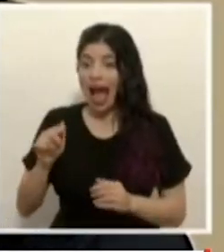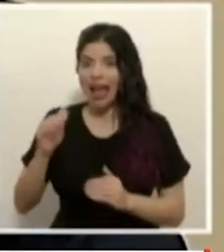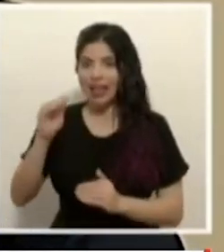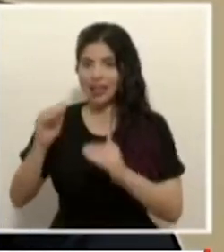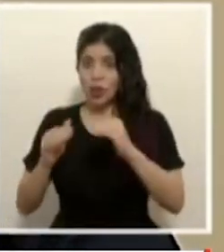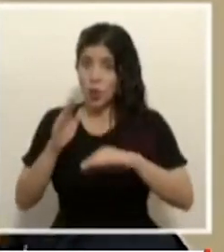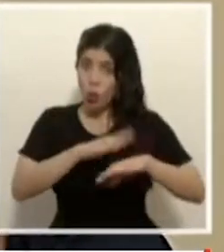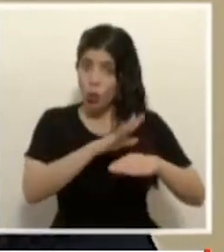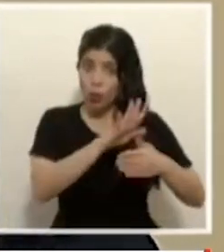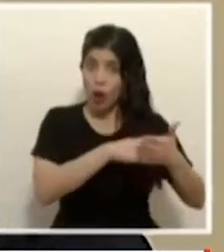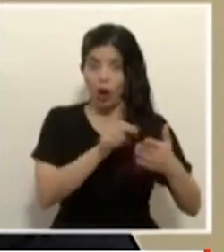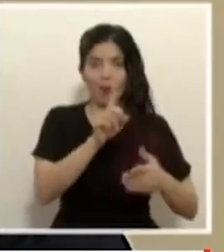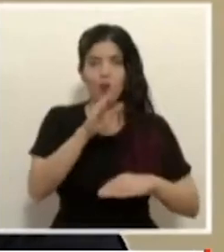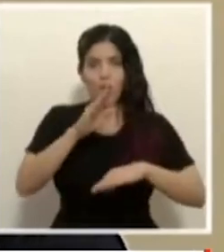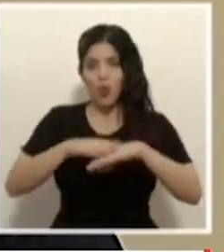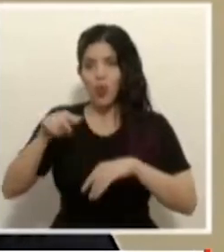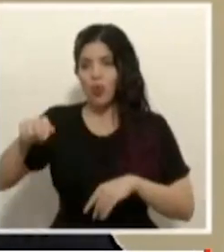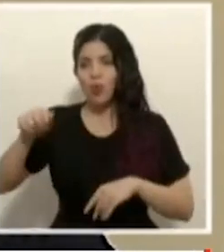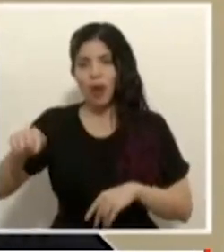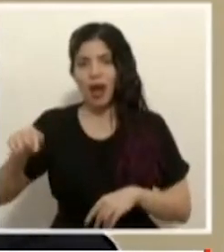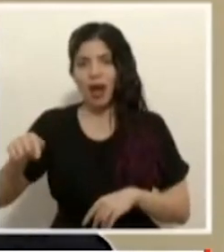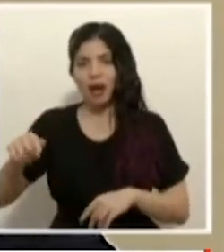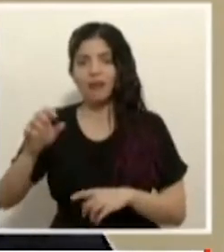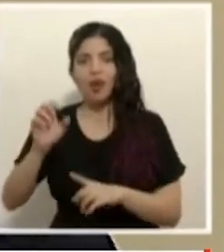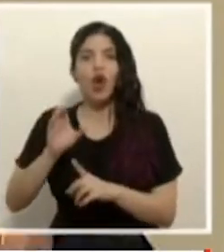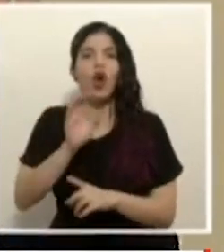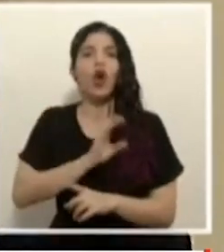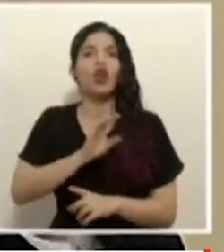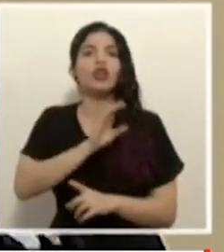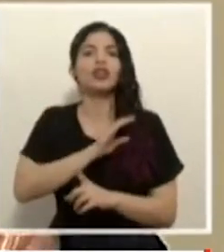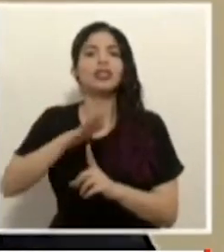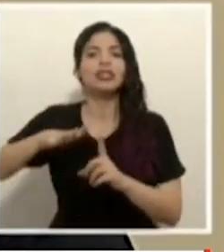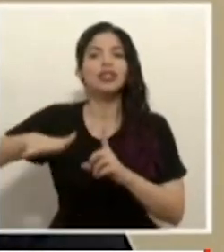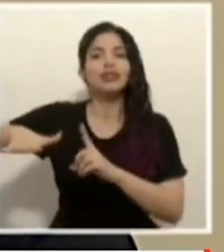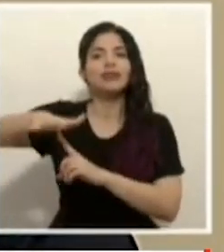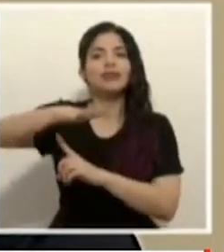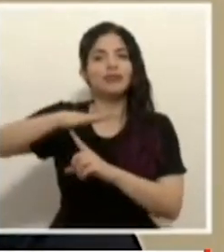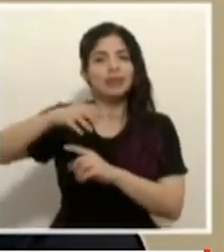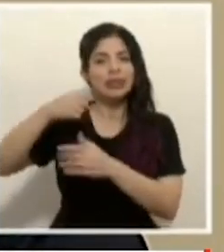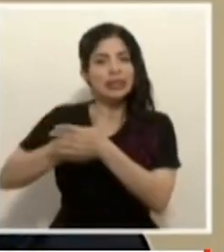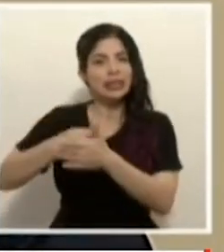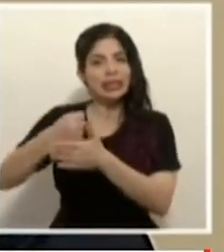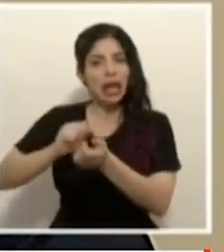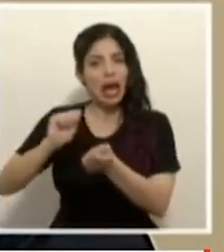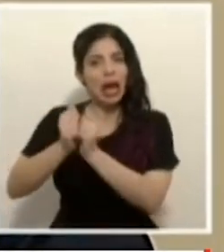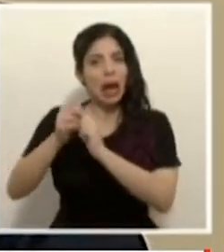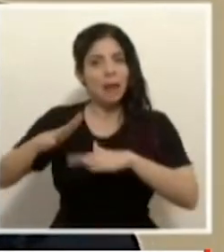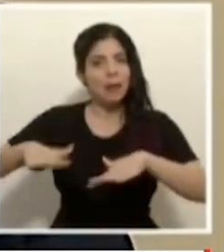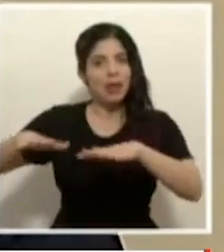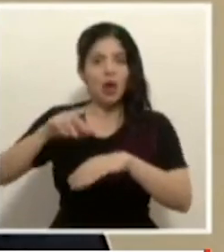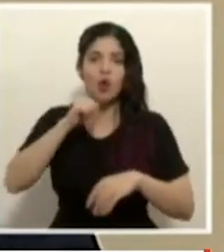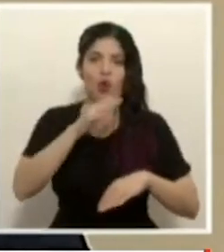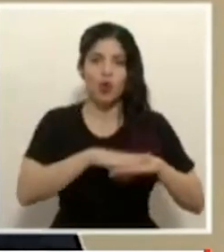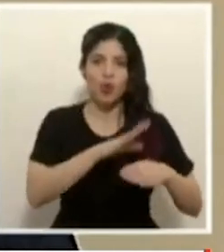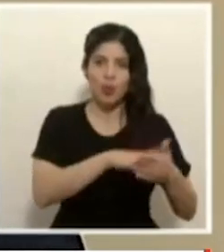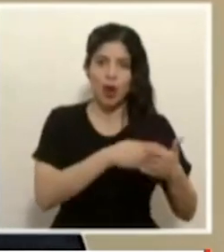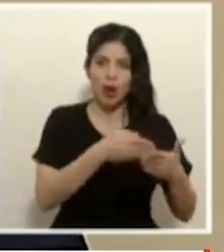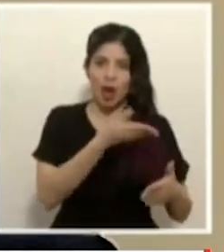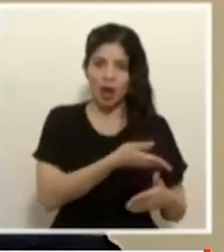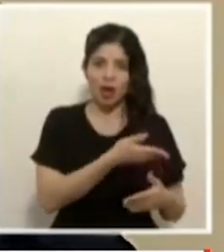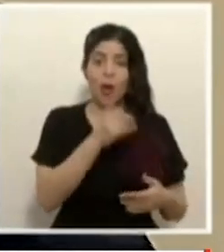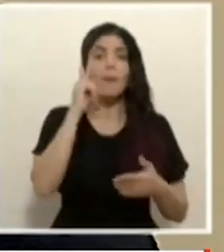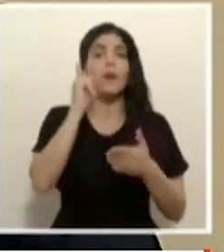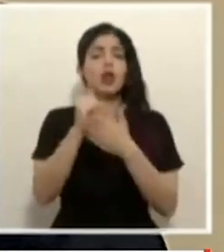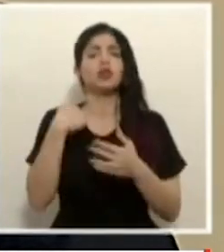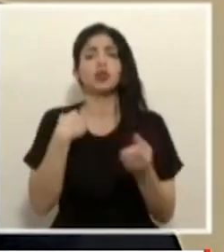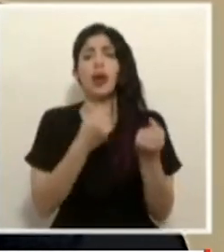la jornada la desigualdad está en las condiciones estructurales que tenemos que luchar también por cambiar por eso es que lo apoyo